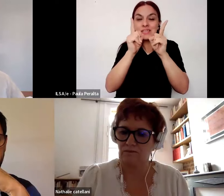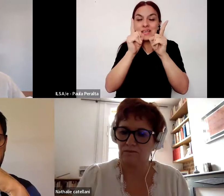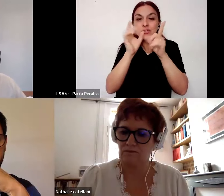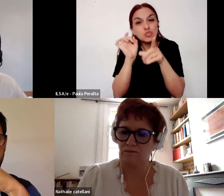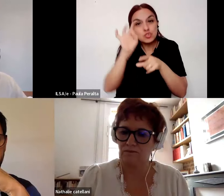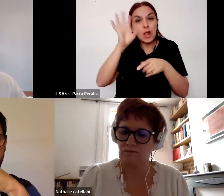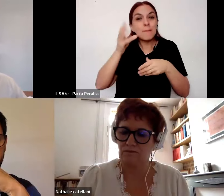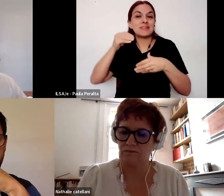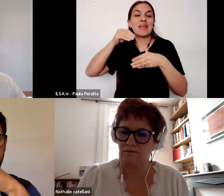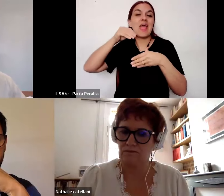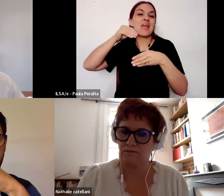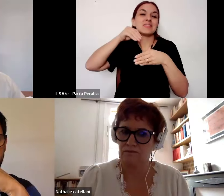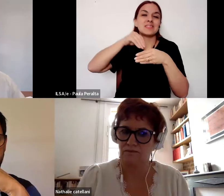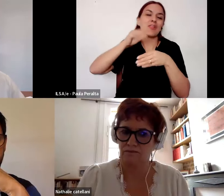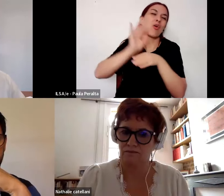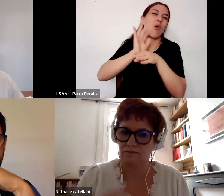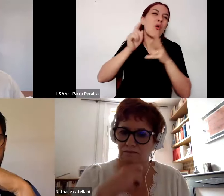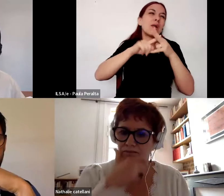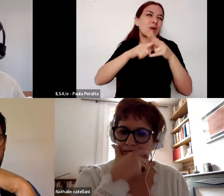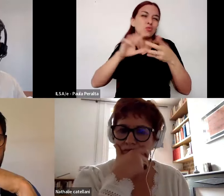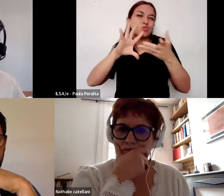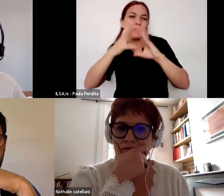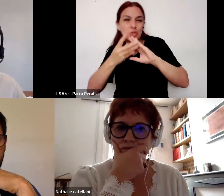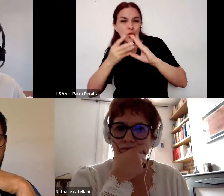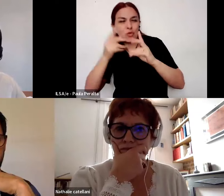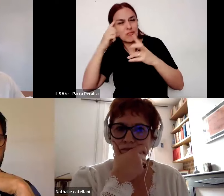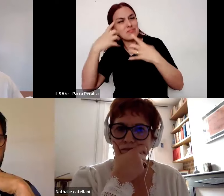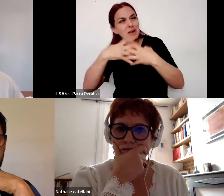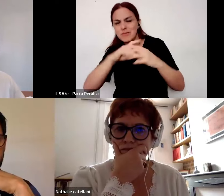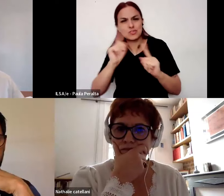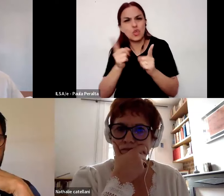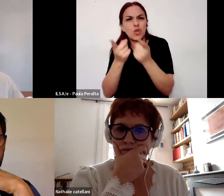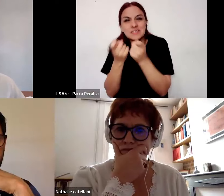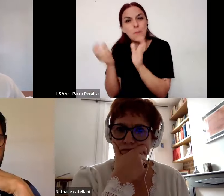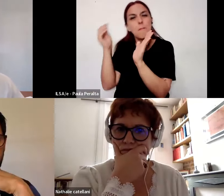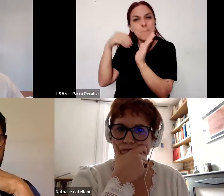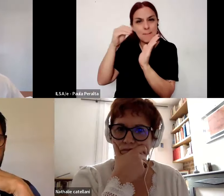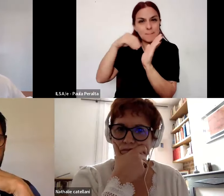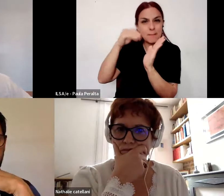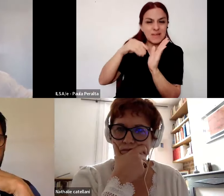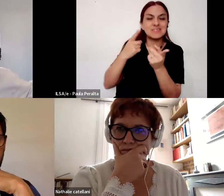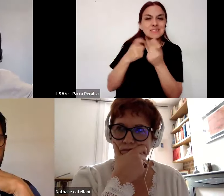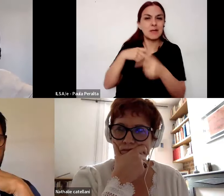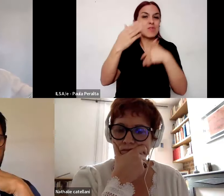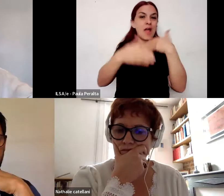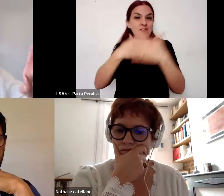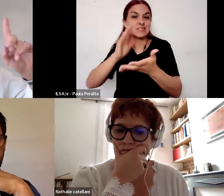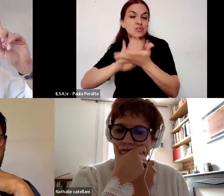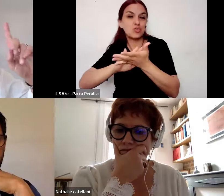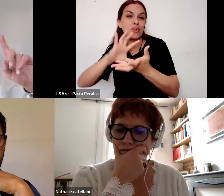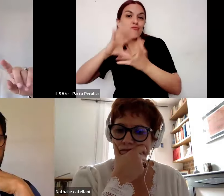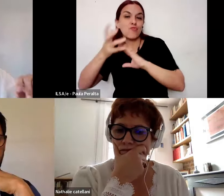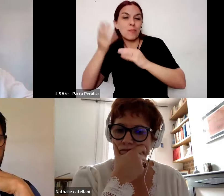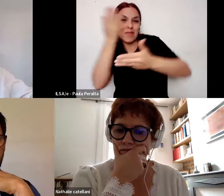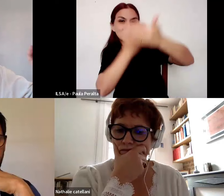del mero recurso metodológico para la reflexión en la formación sino que avance hacia las formas de coproducción de